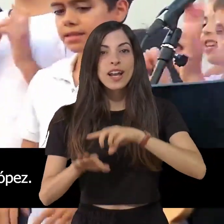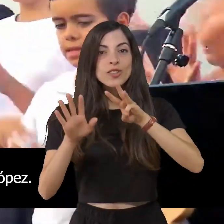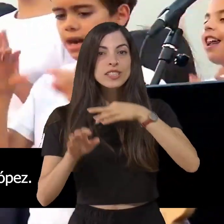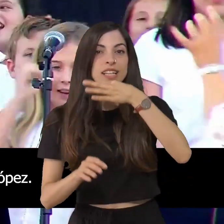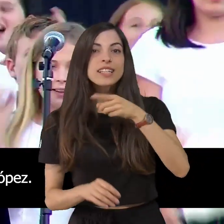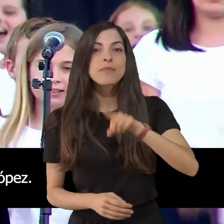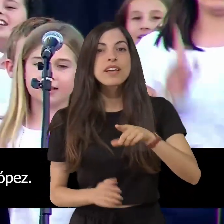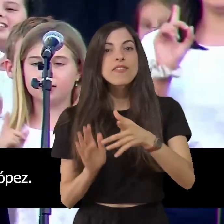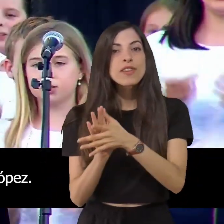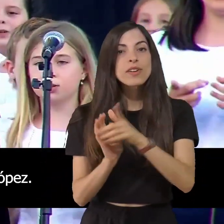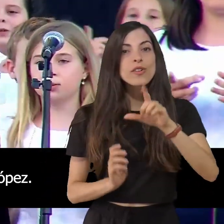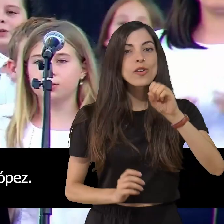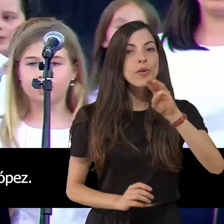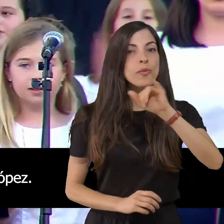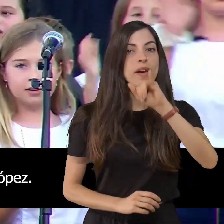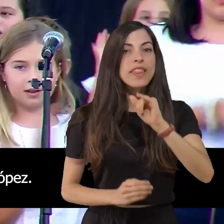Carnalope.